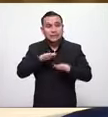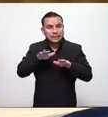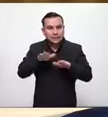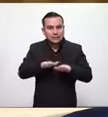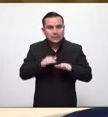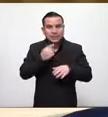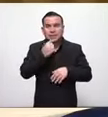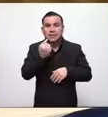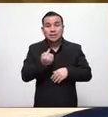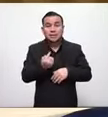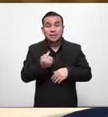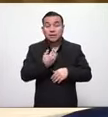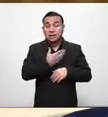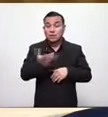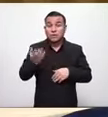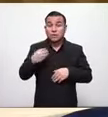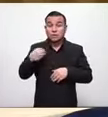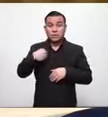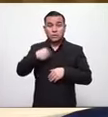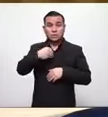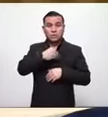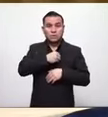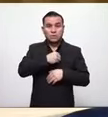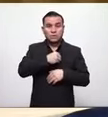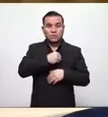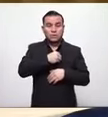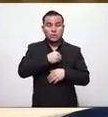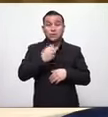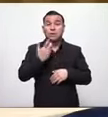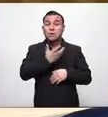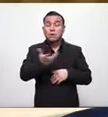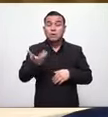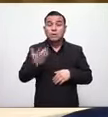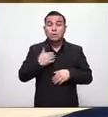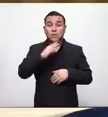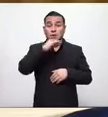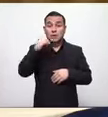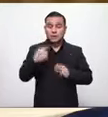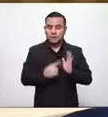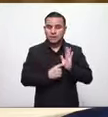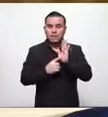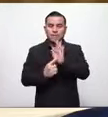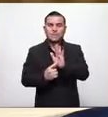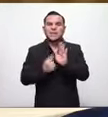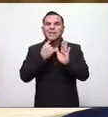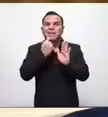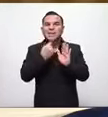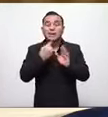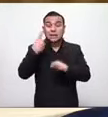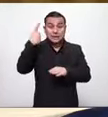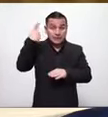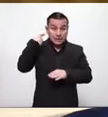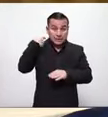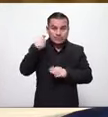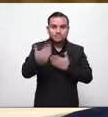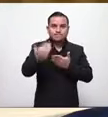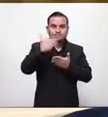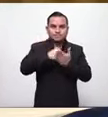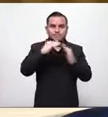los médicos de todo el país que aquí están representados por ustedes